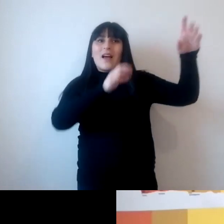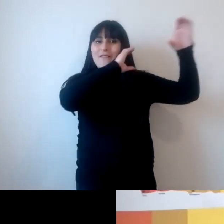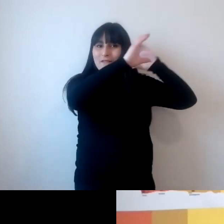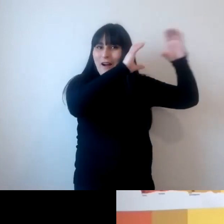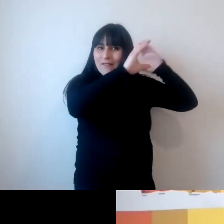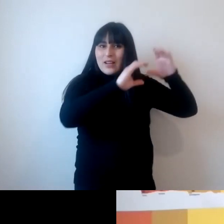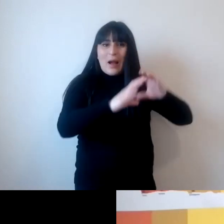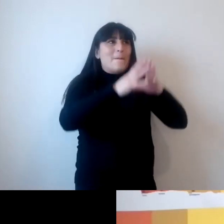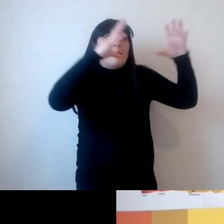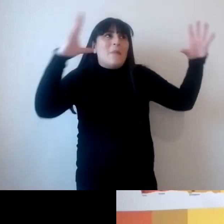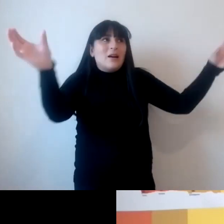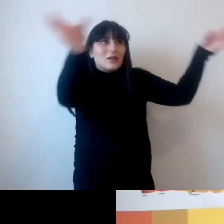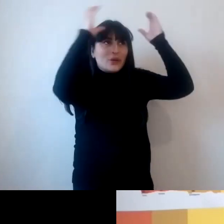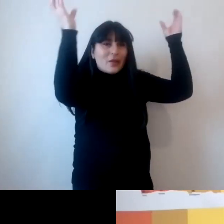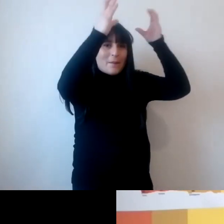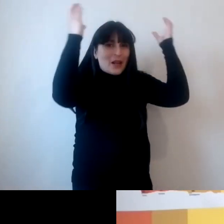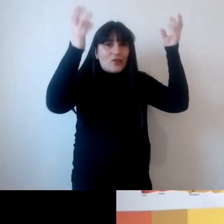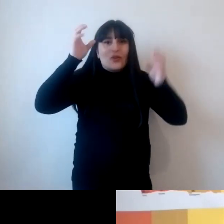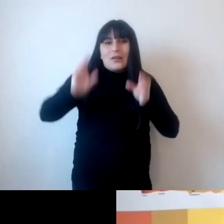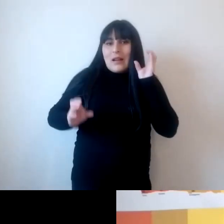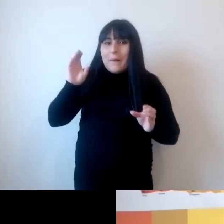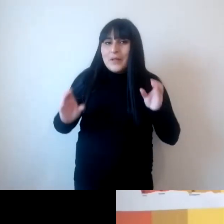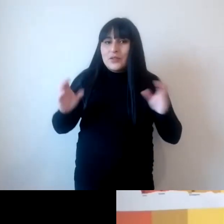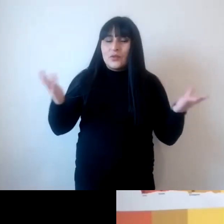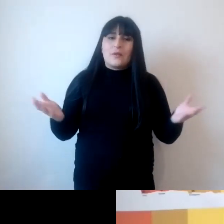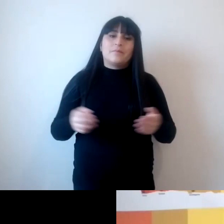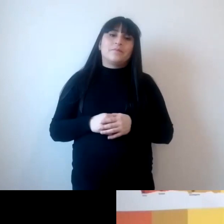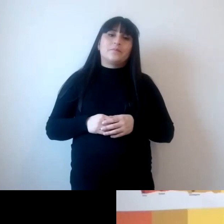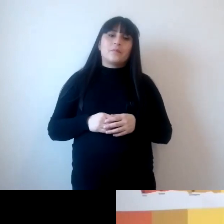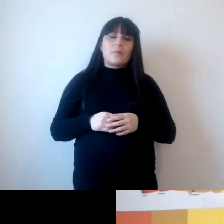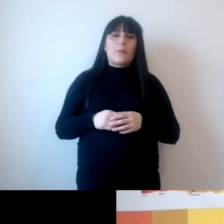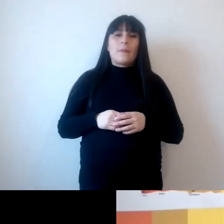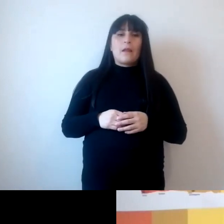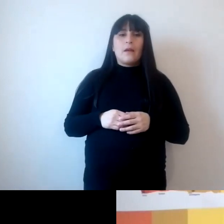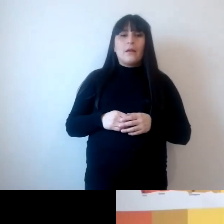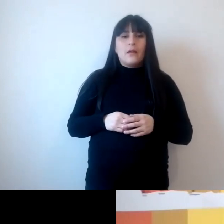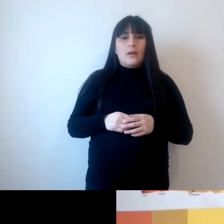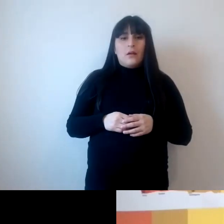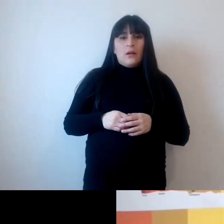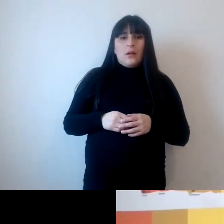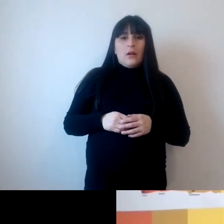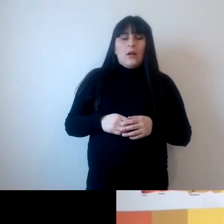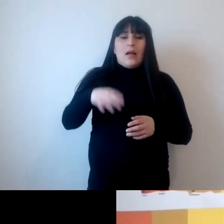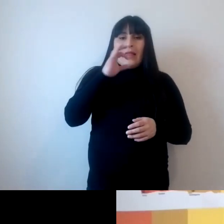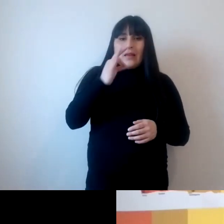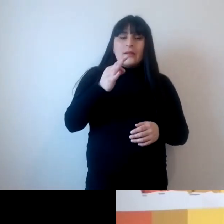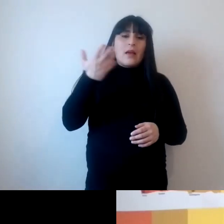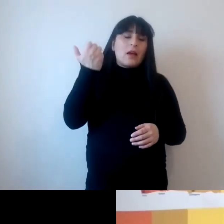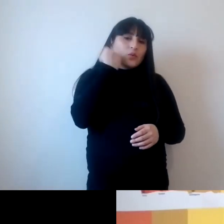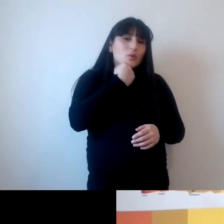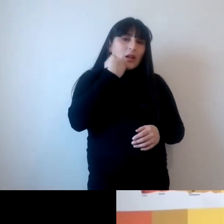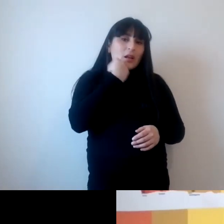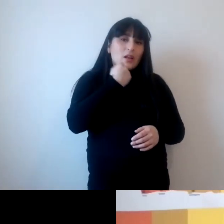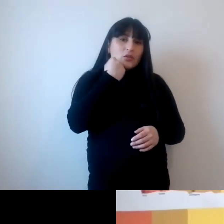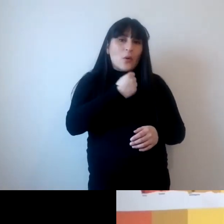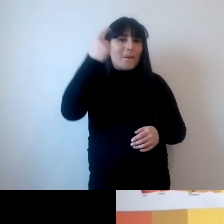escala el ecosistema yo creo que es un error estratégico pensar que la